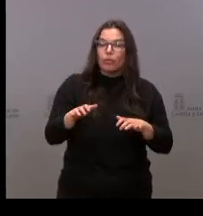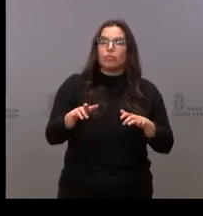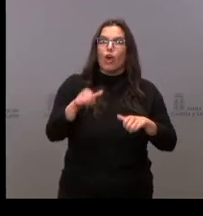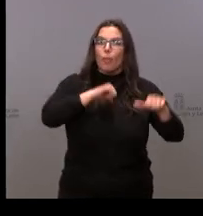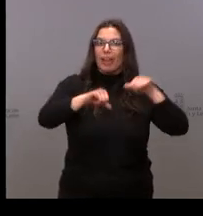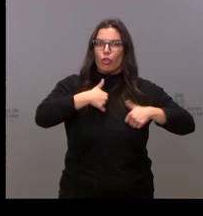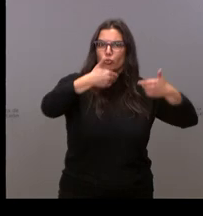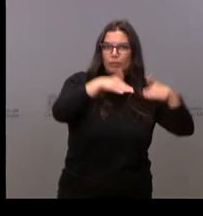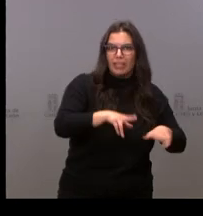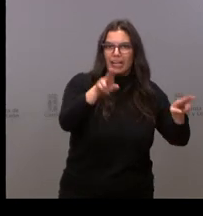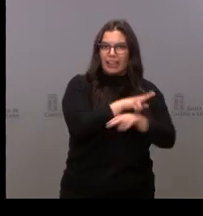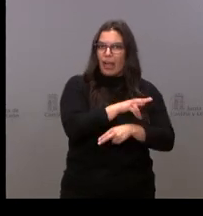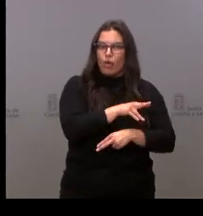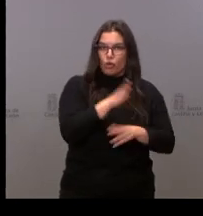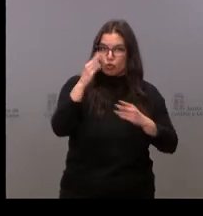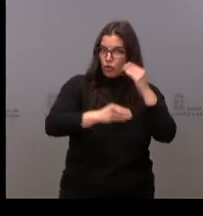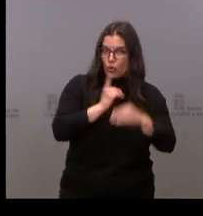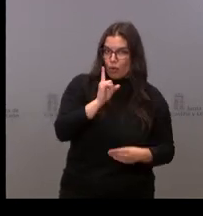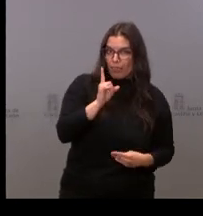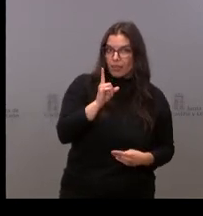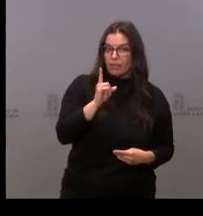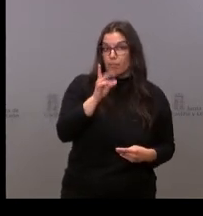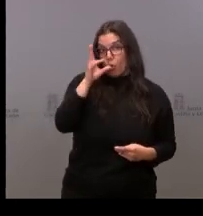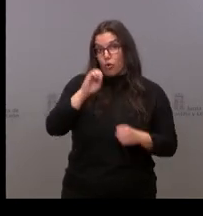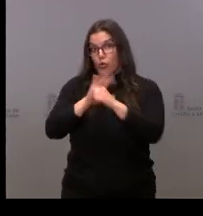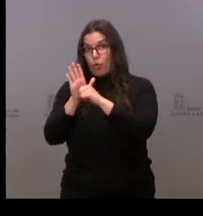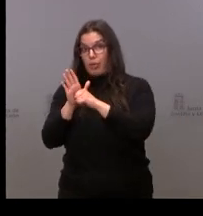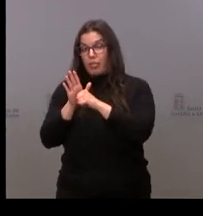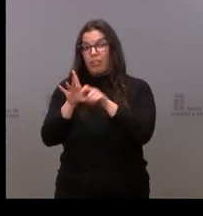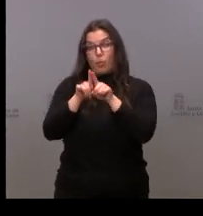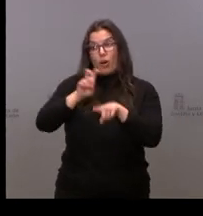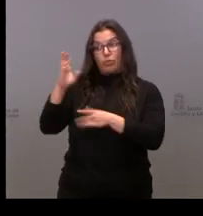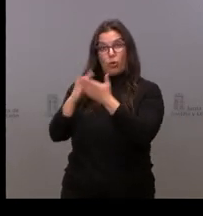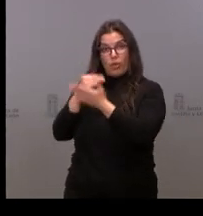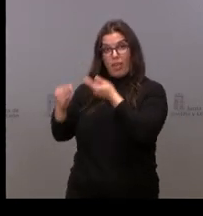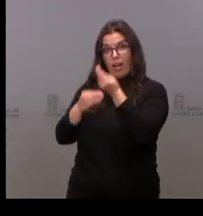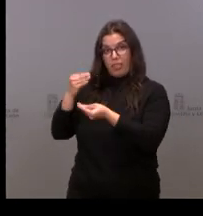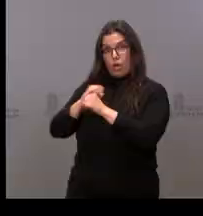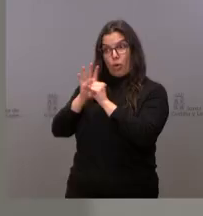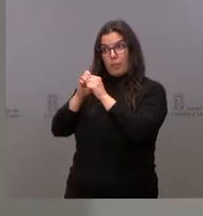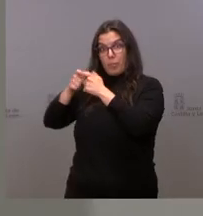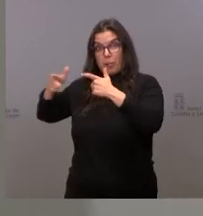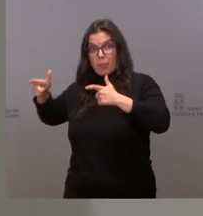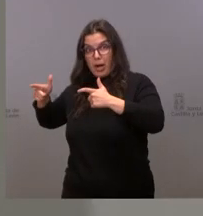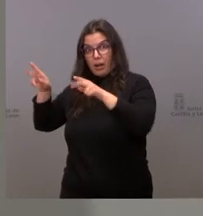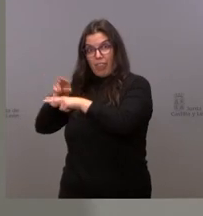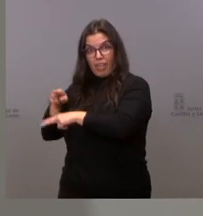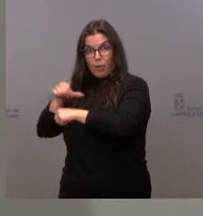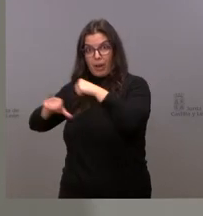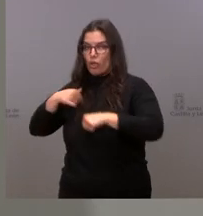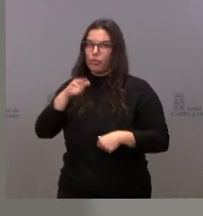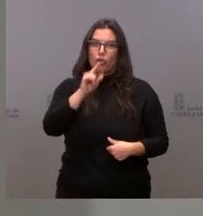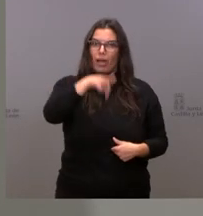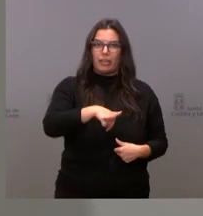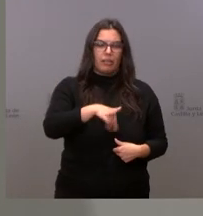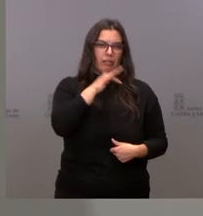ninguna operación por preocupación por el tema de COVID como está pasando en otras comunidades autónomas. No, en este momento no. Hasta el día de hoy